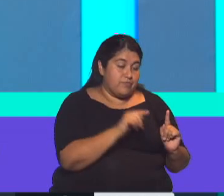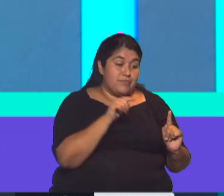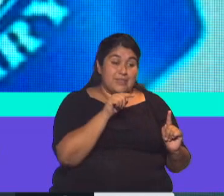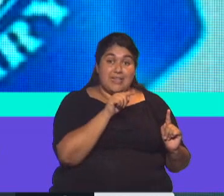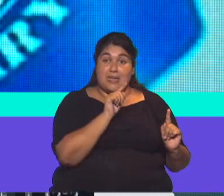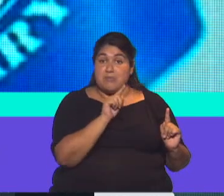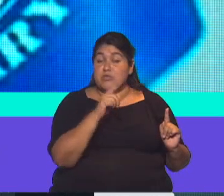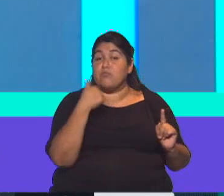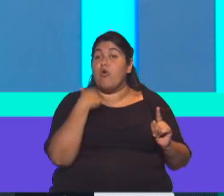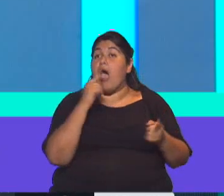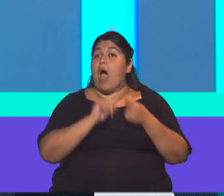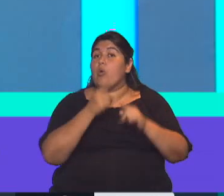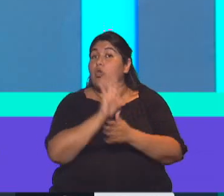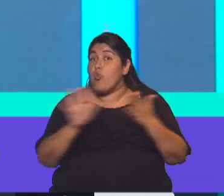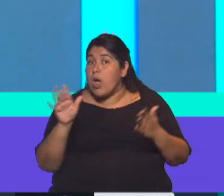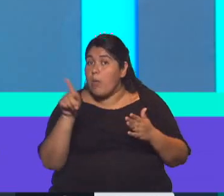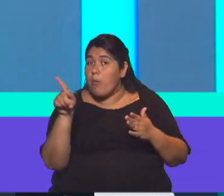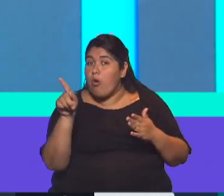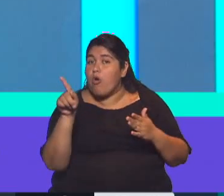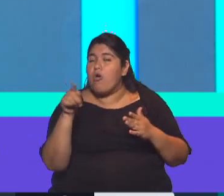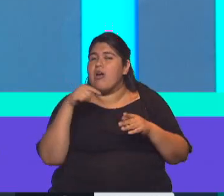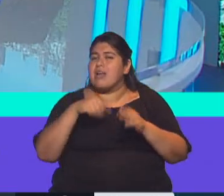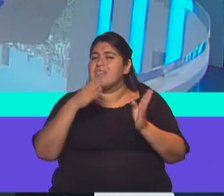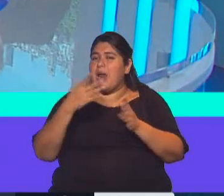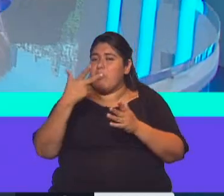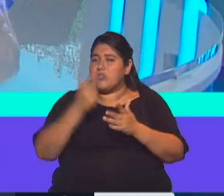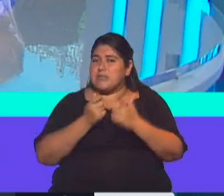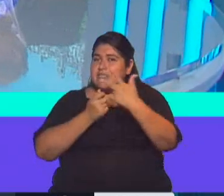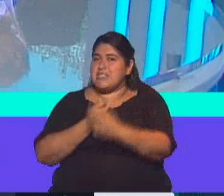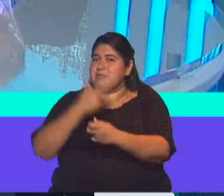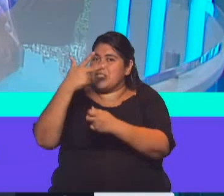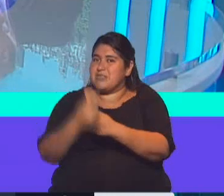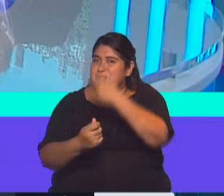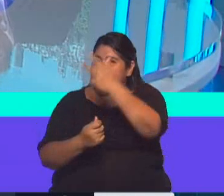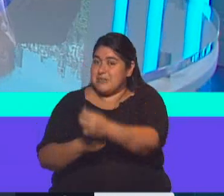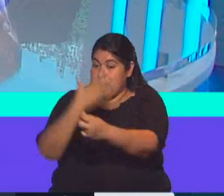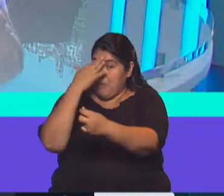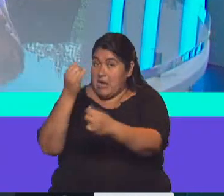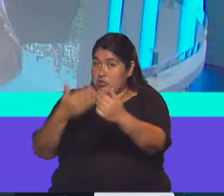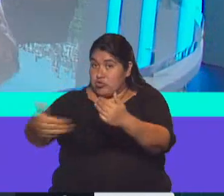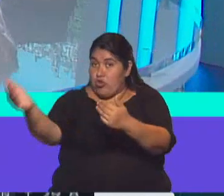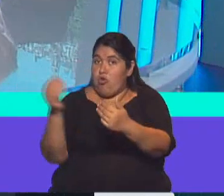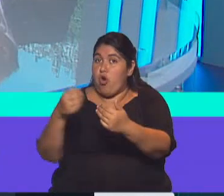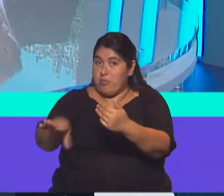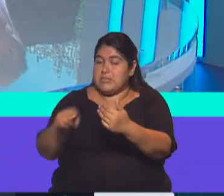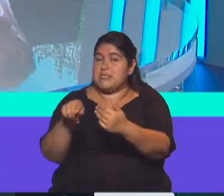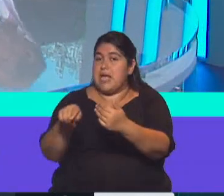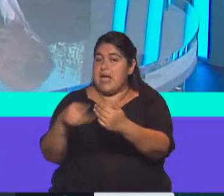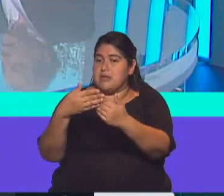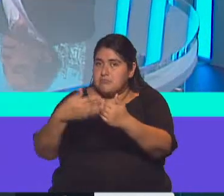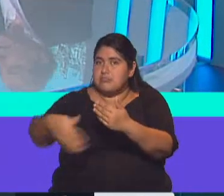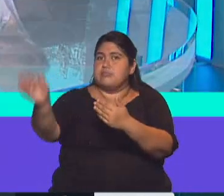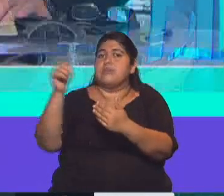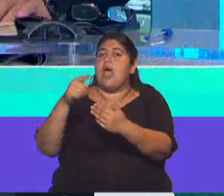facilidades extendidas por el cual, en estos tramos trimestrales que empezarían en marzo, o se cumplen estas fechas,